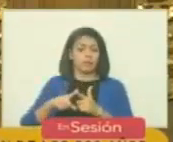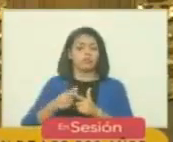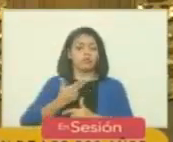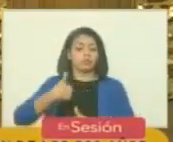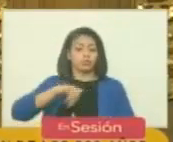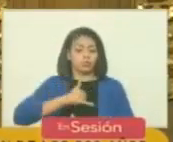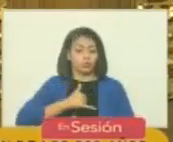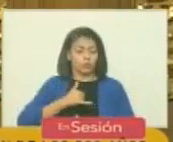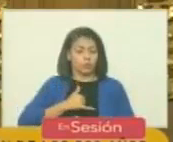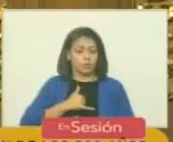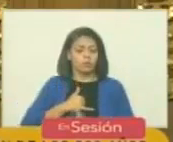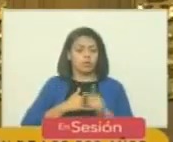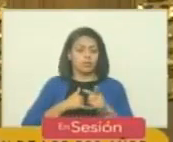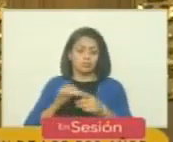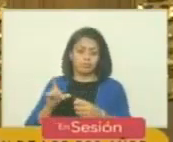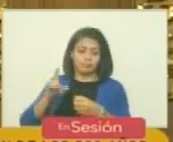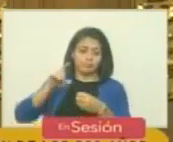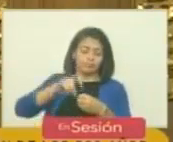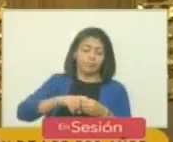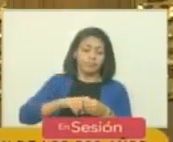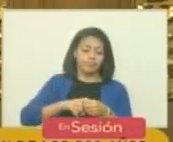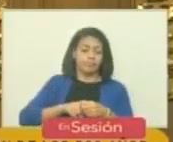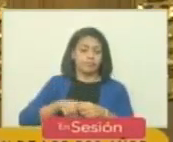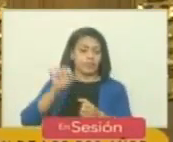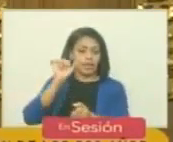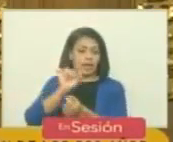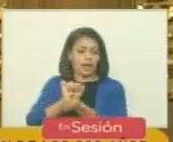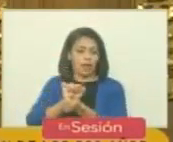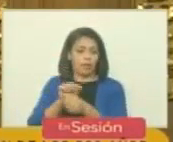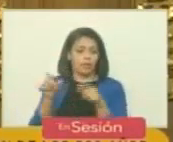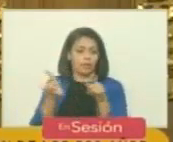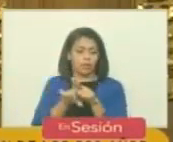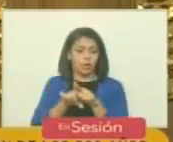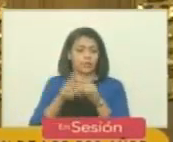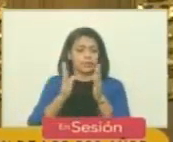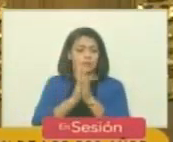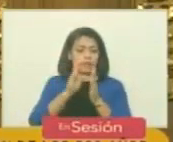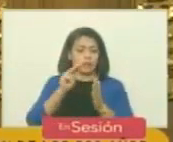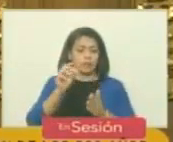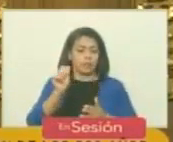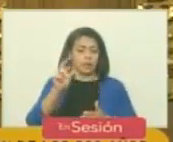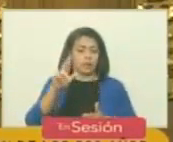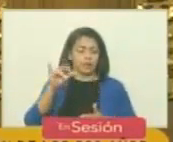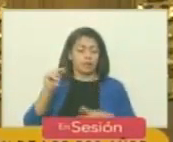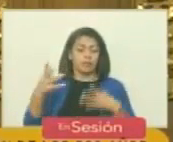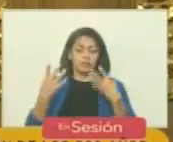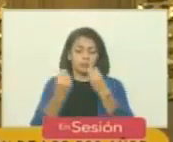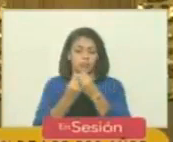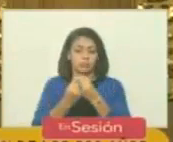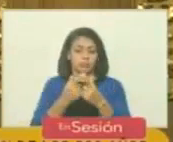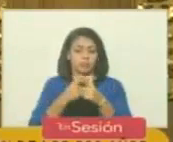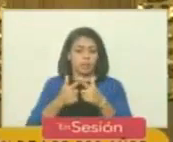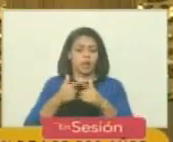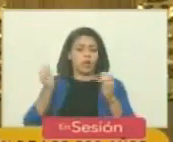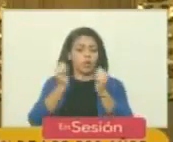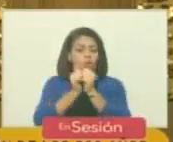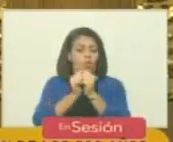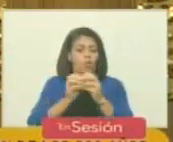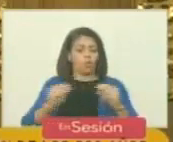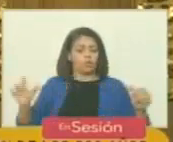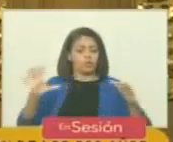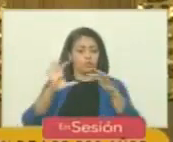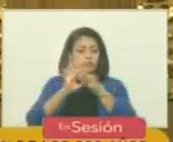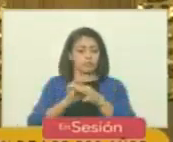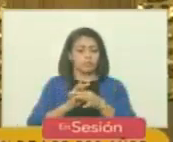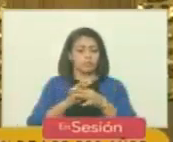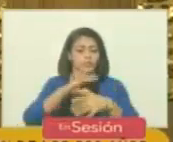nuestras sean su colonia que seamos sus esclavos y San Martín y Bolívar juntos significó el continente unido